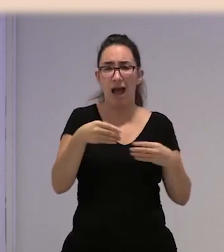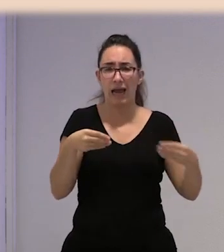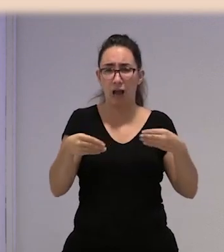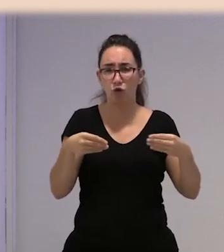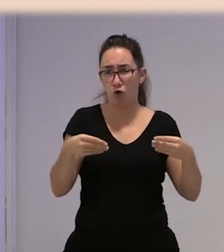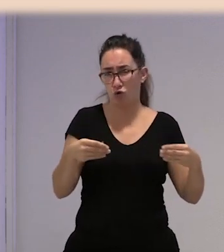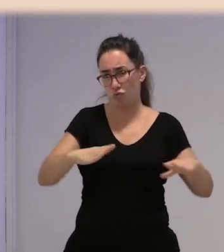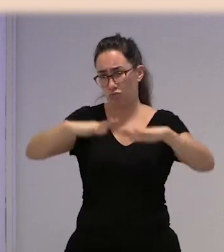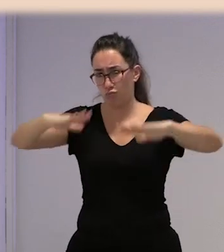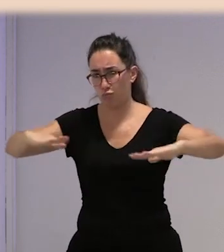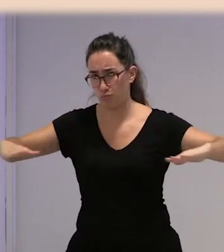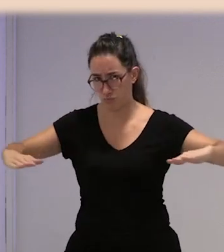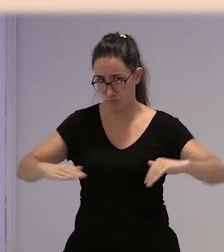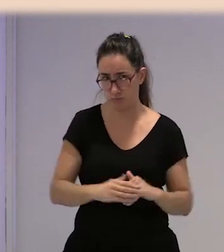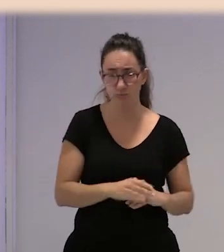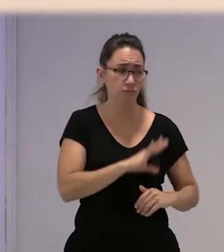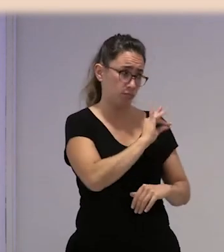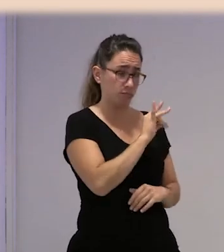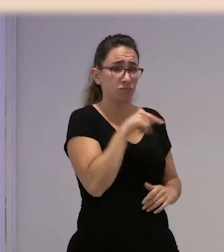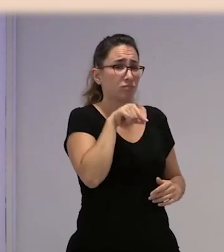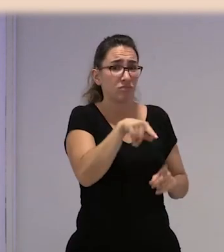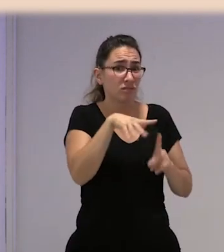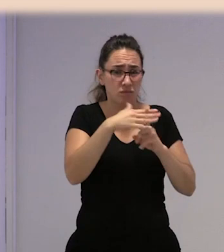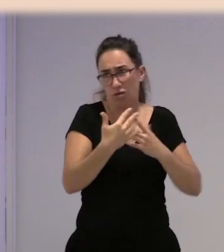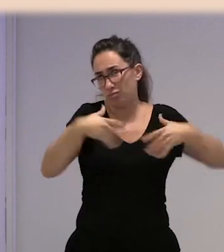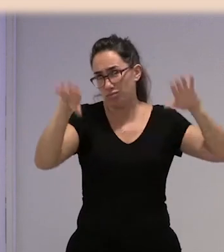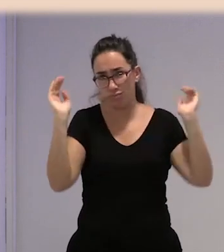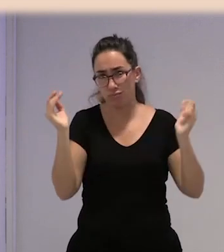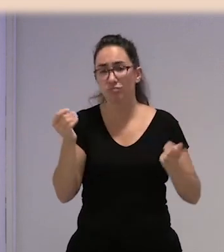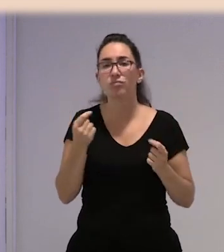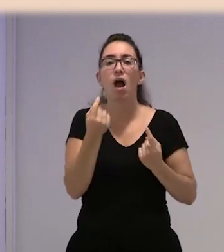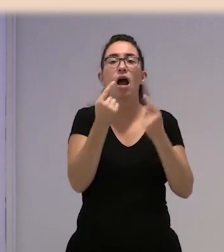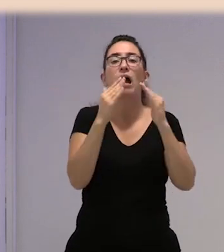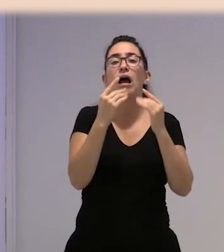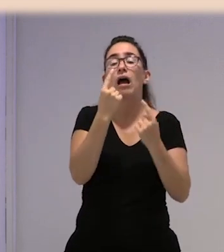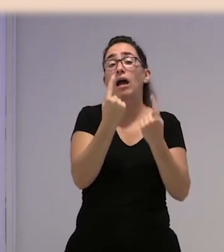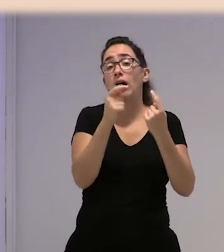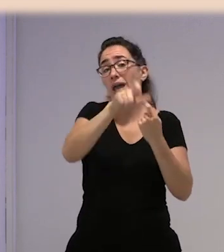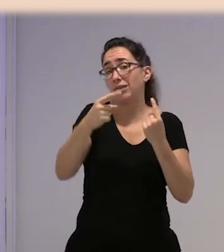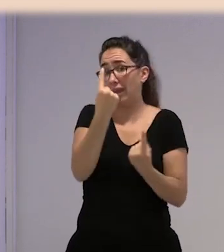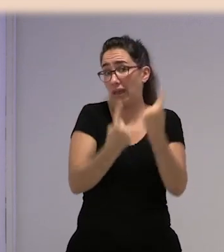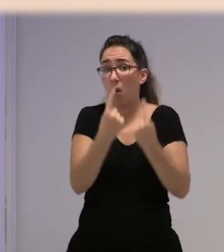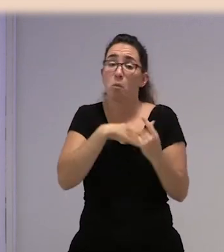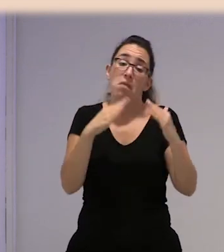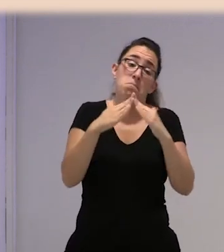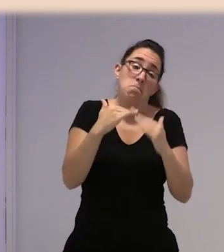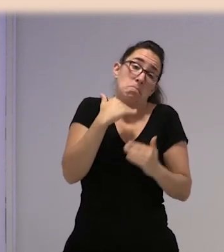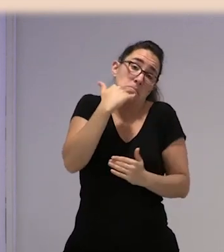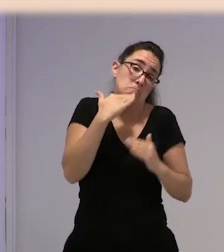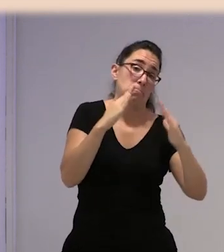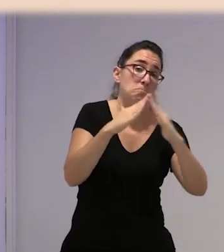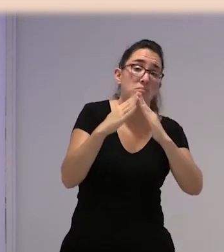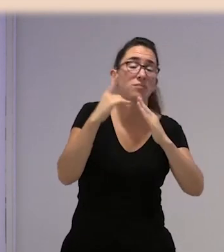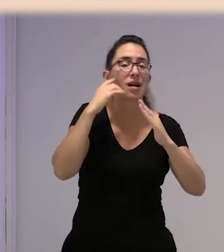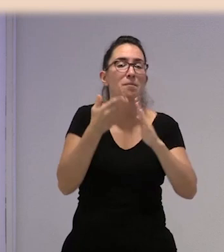dormir. También hay en ese aspecto de todo, porque hay gente que tiene unas casitas, a lo mejor medio que, pero claro, son casitas